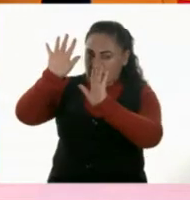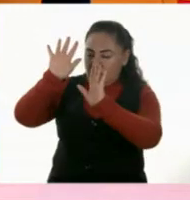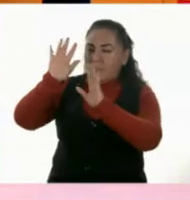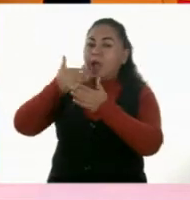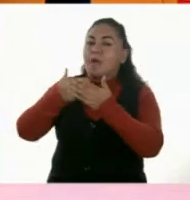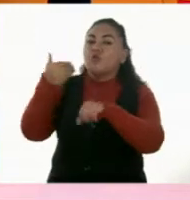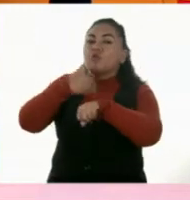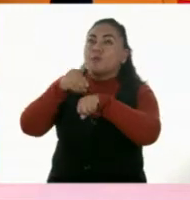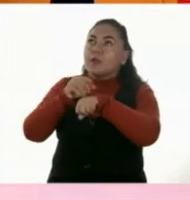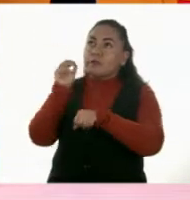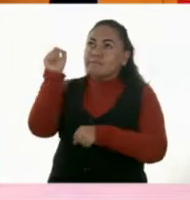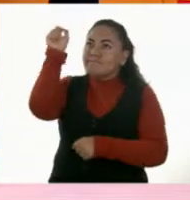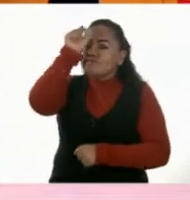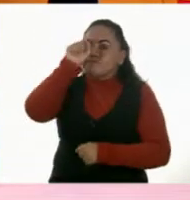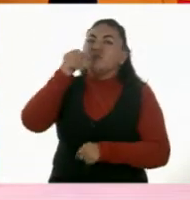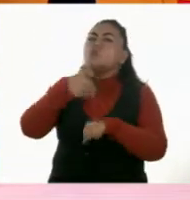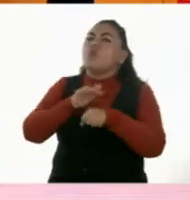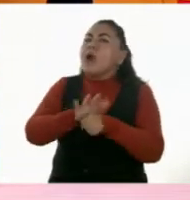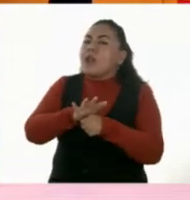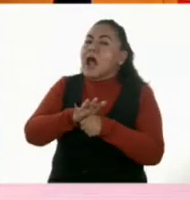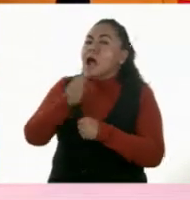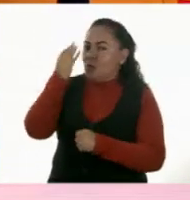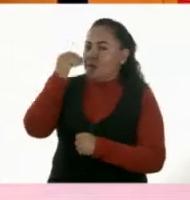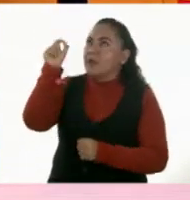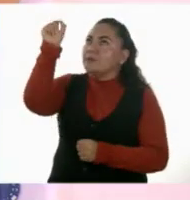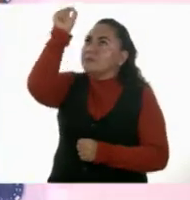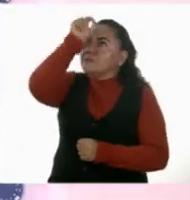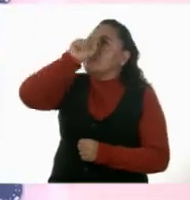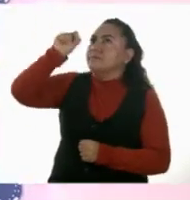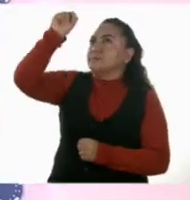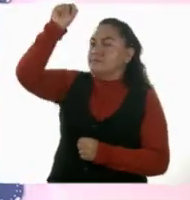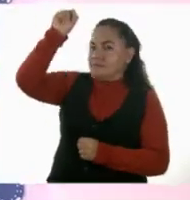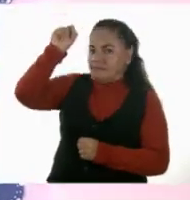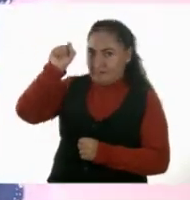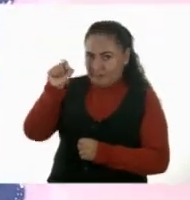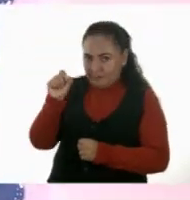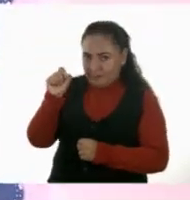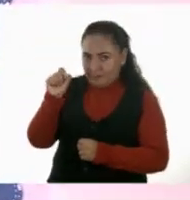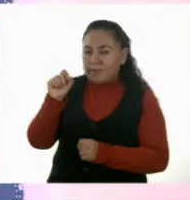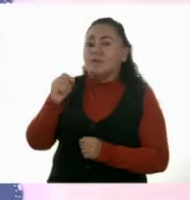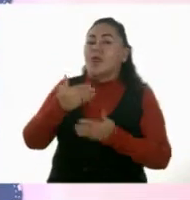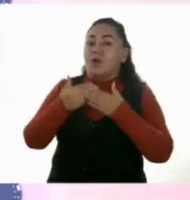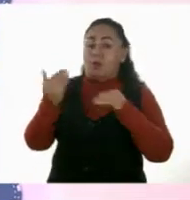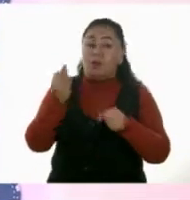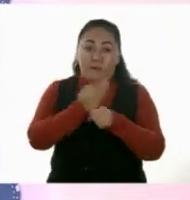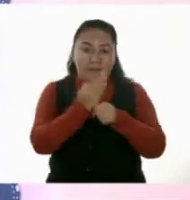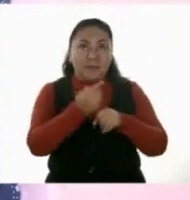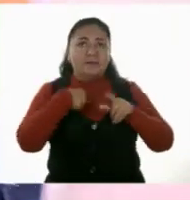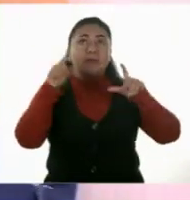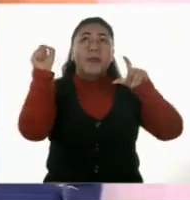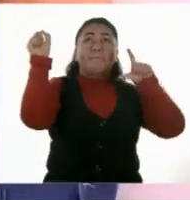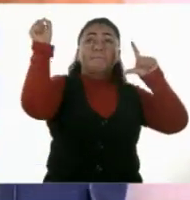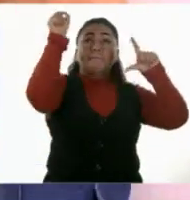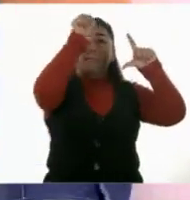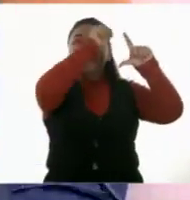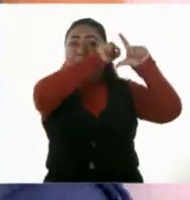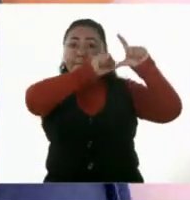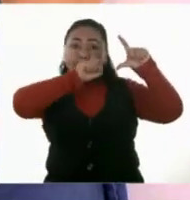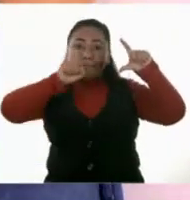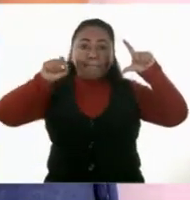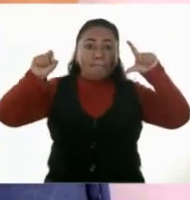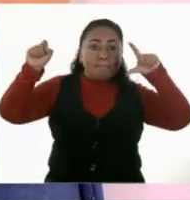el número que fue nueve. Nueve. Entonces, encerramos todas estas fichas. Así es.